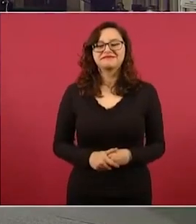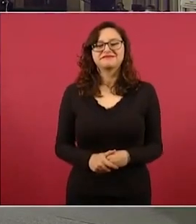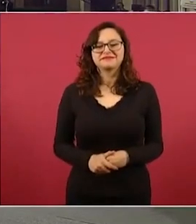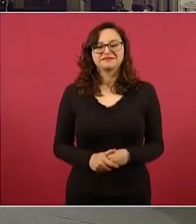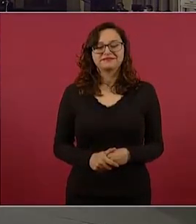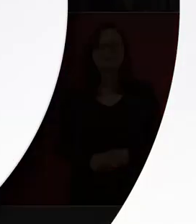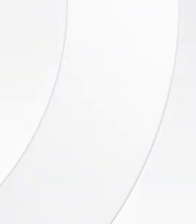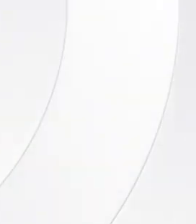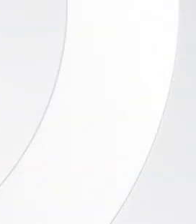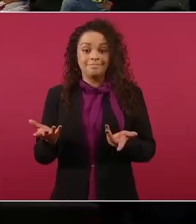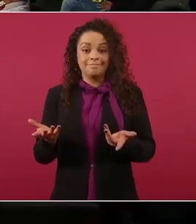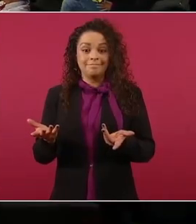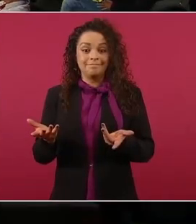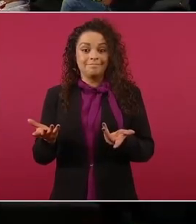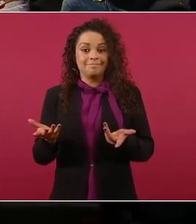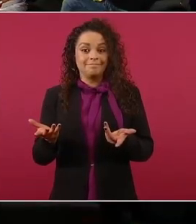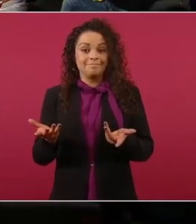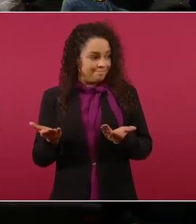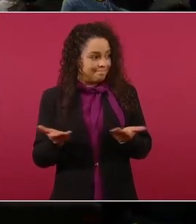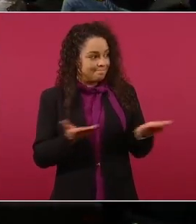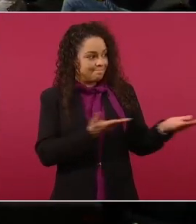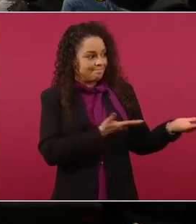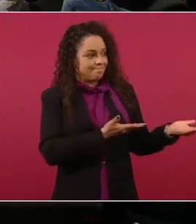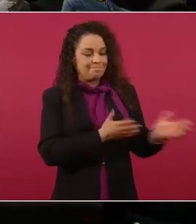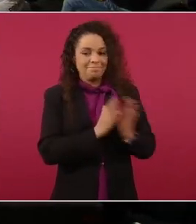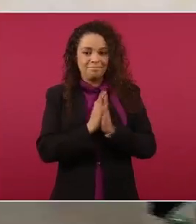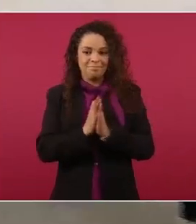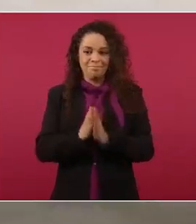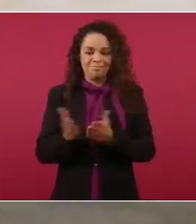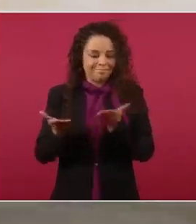presidente? Con la sección.